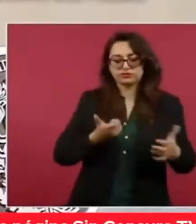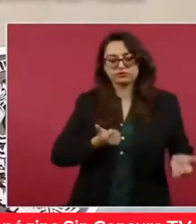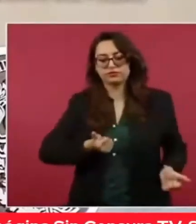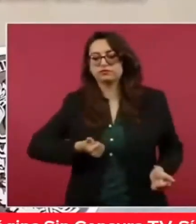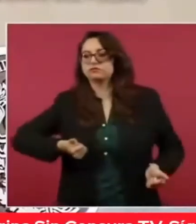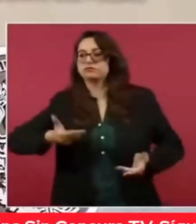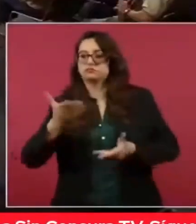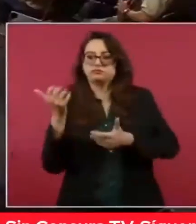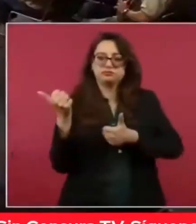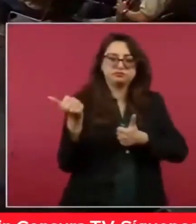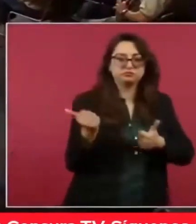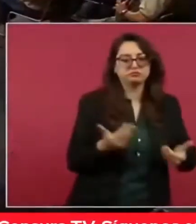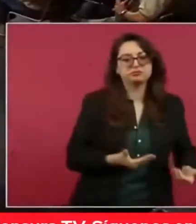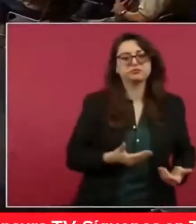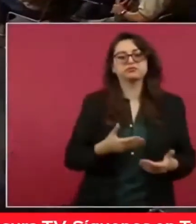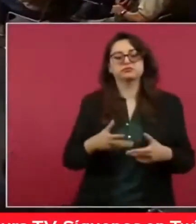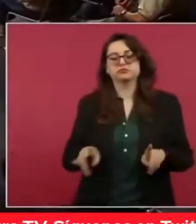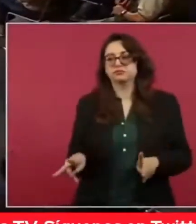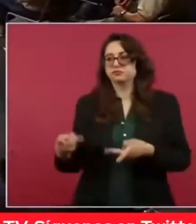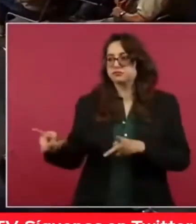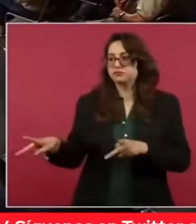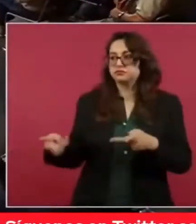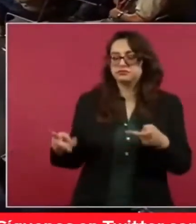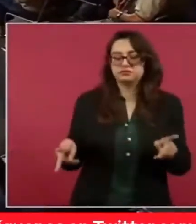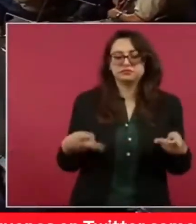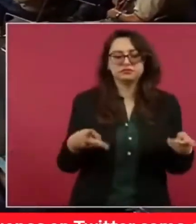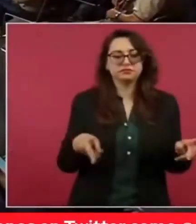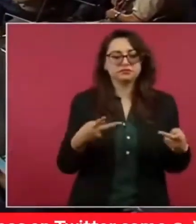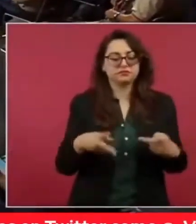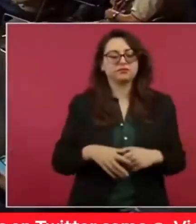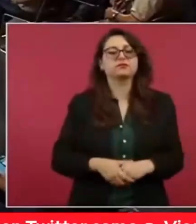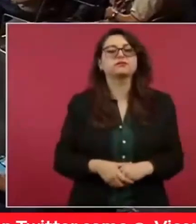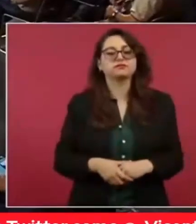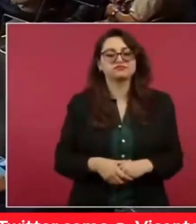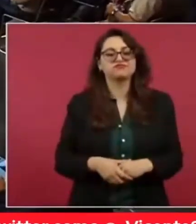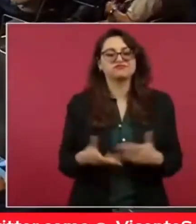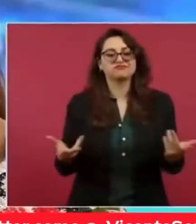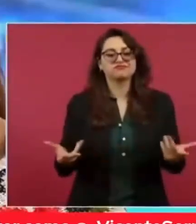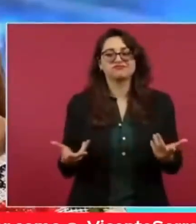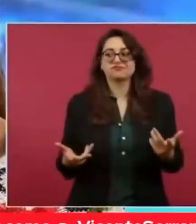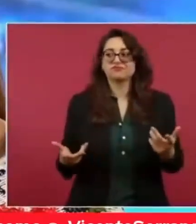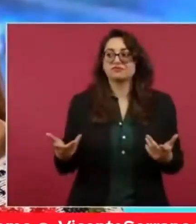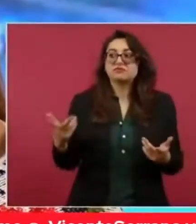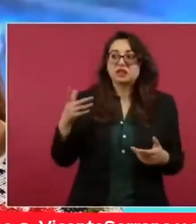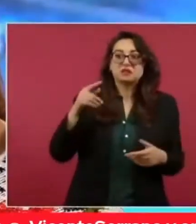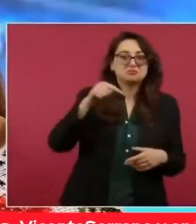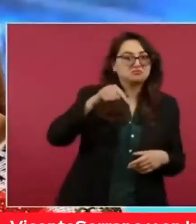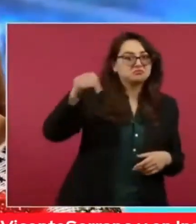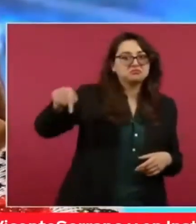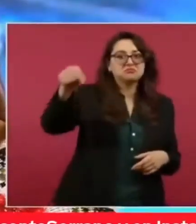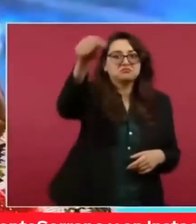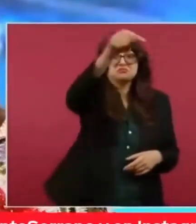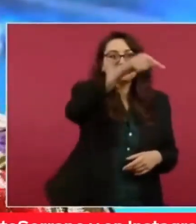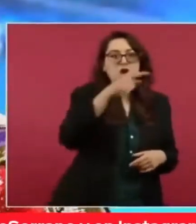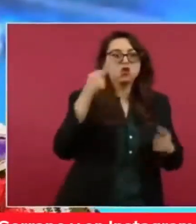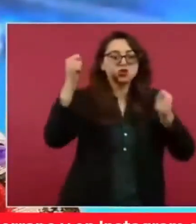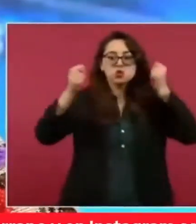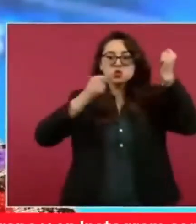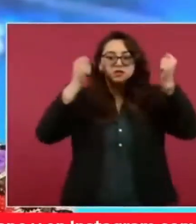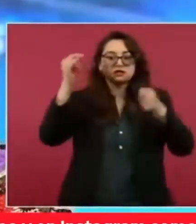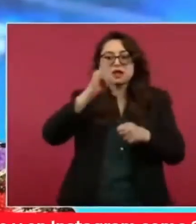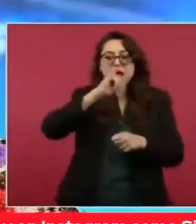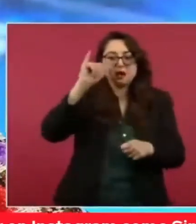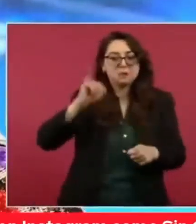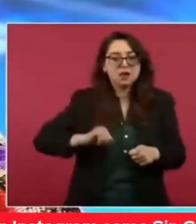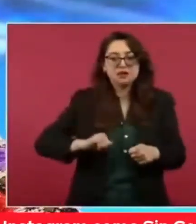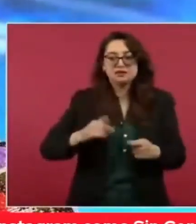comercializar sus productos hasta los grandes centros turísticos. La visita de nuevos turistas permitirán que las